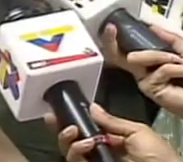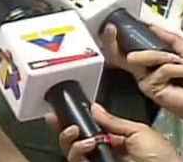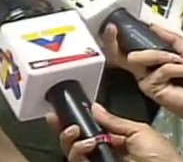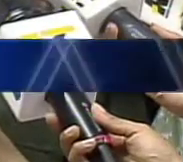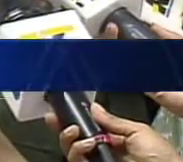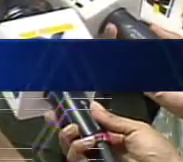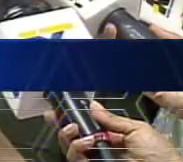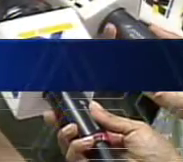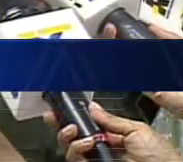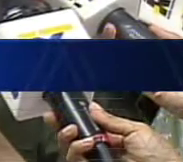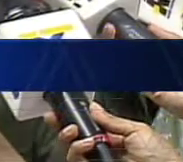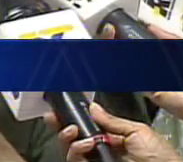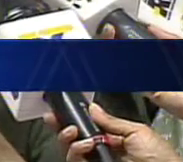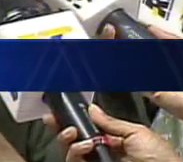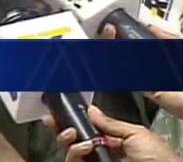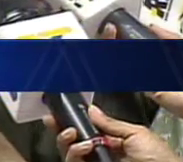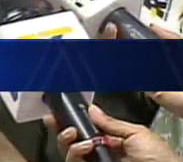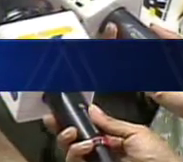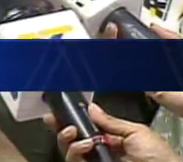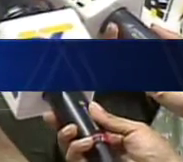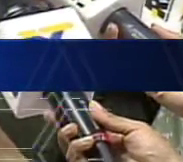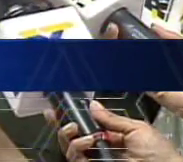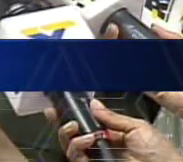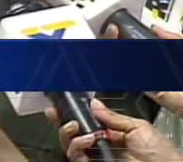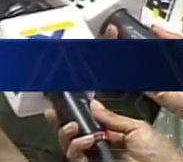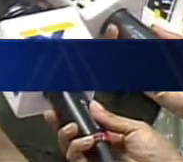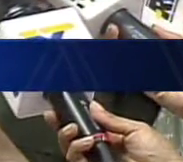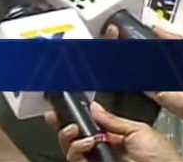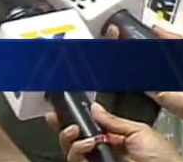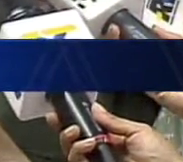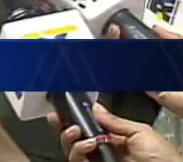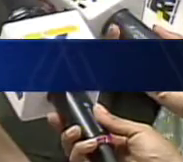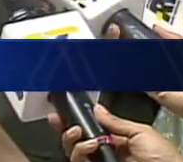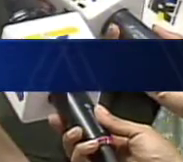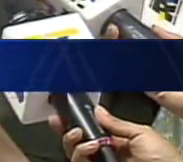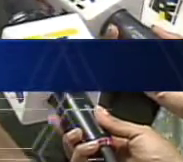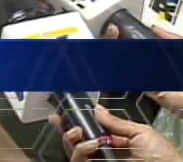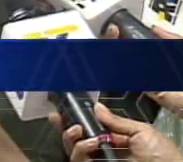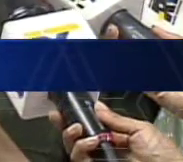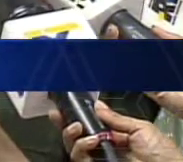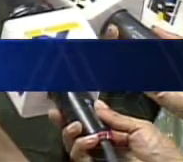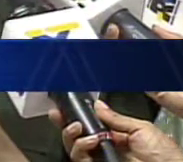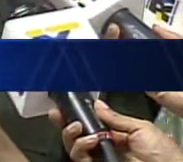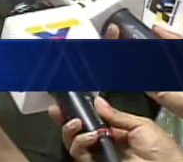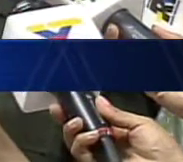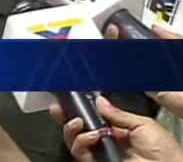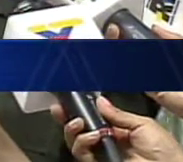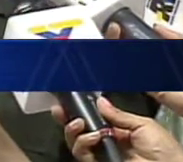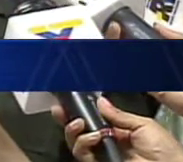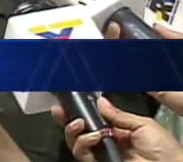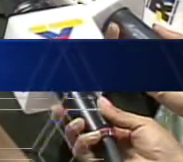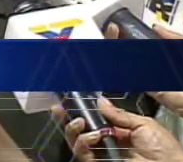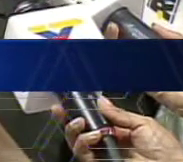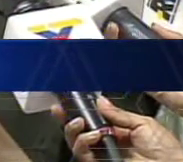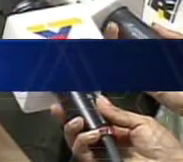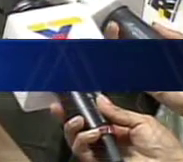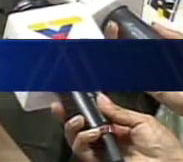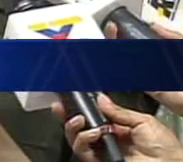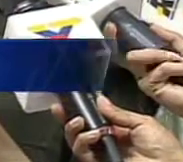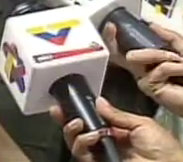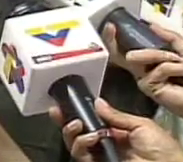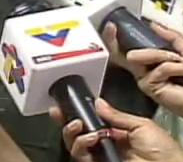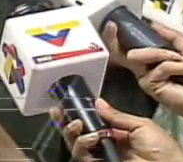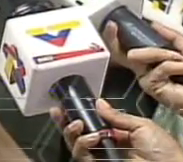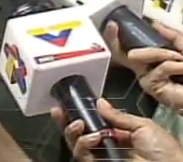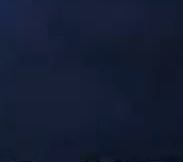Fija posición, ministro Padrino López afirma que la Fuerza Armada Nacional Bolivariana no es un órgano para subvertir el orden.